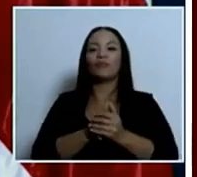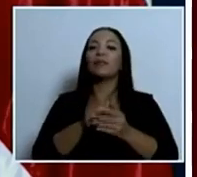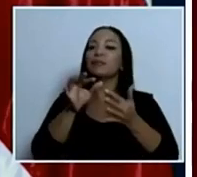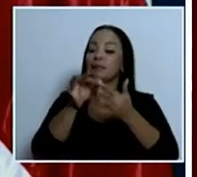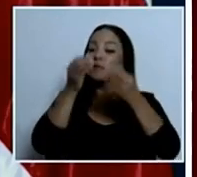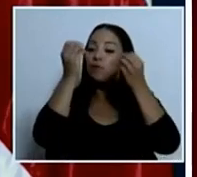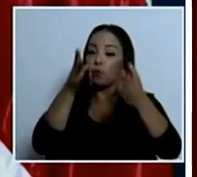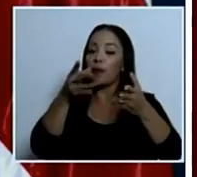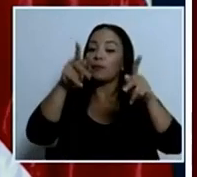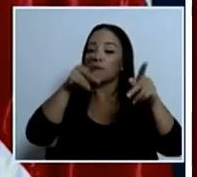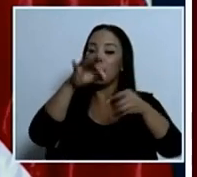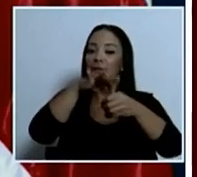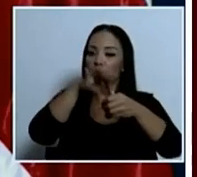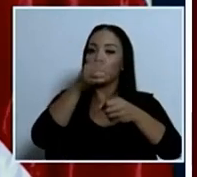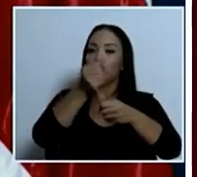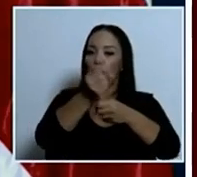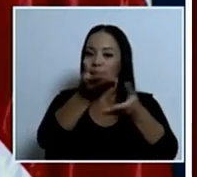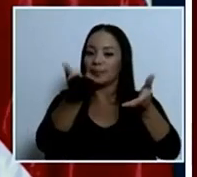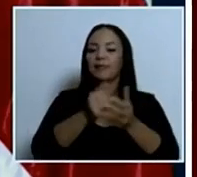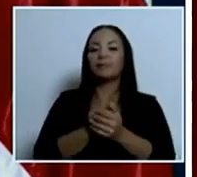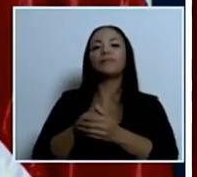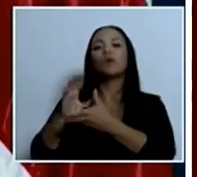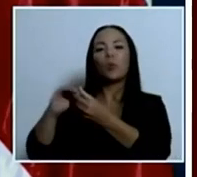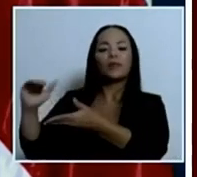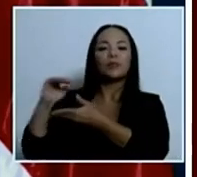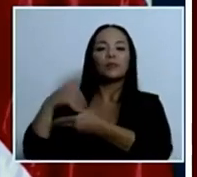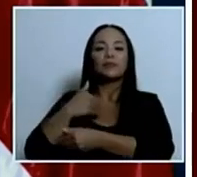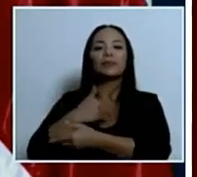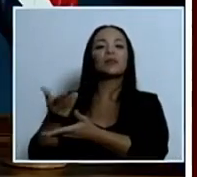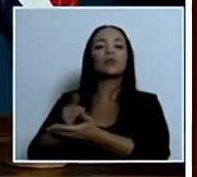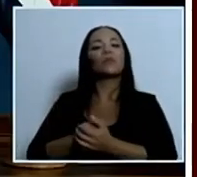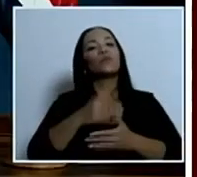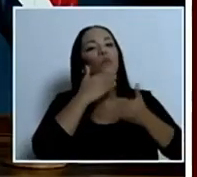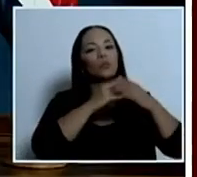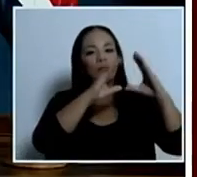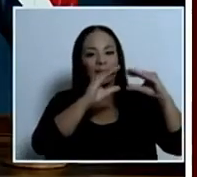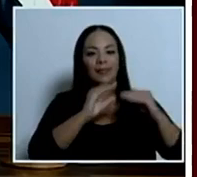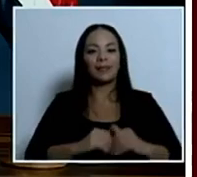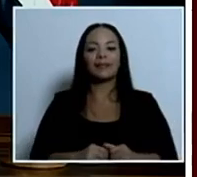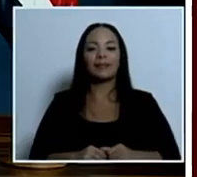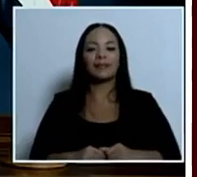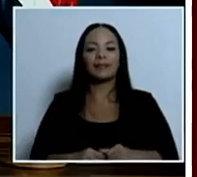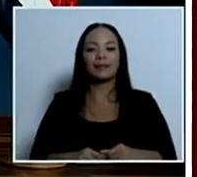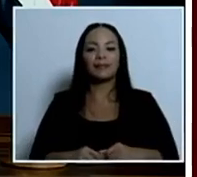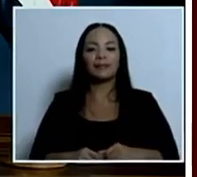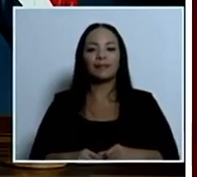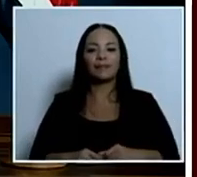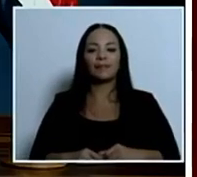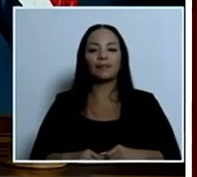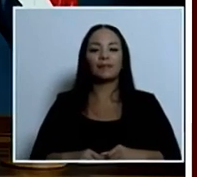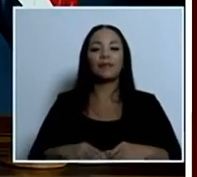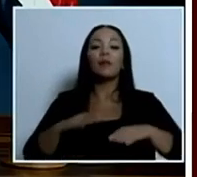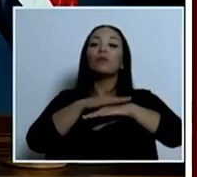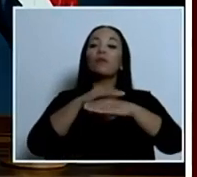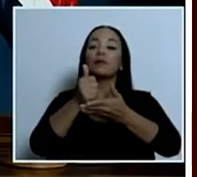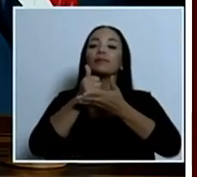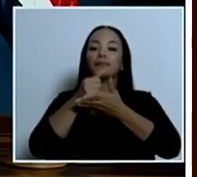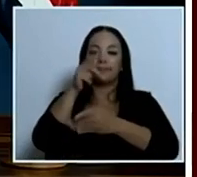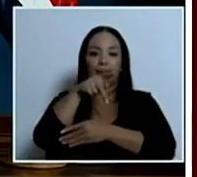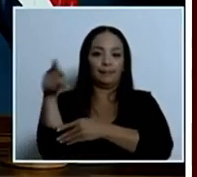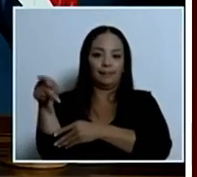es lo que está pasando. Ministro, cuéntenos. Buenas tardes. Tal vez si me ayudan con la presentación